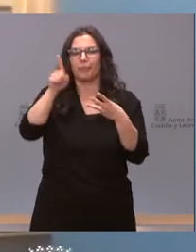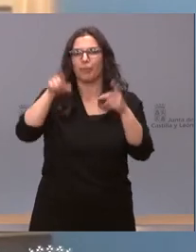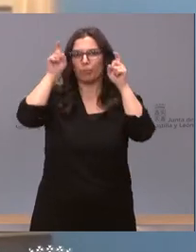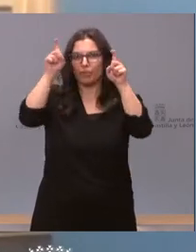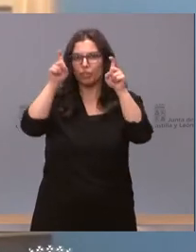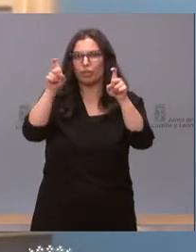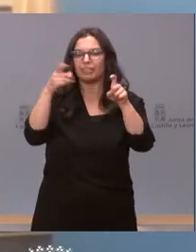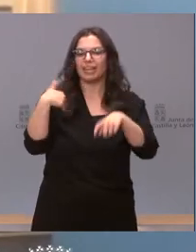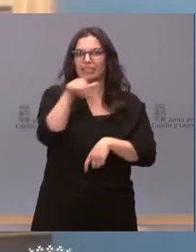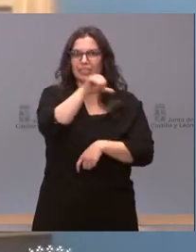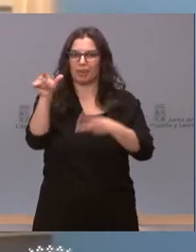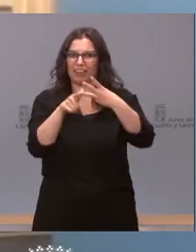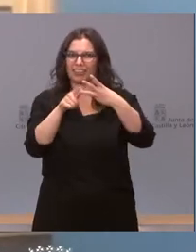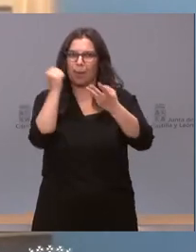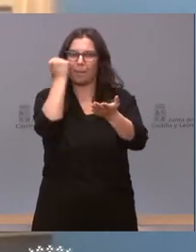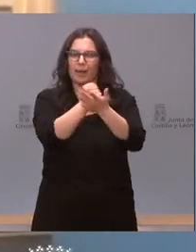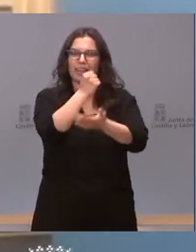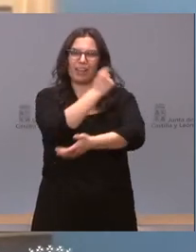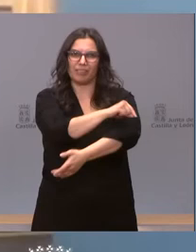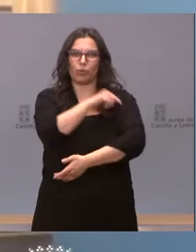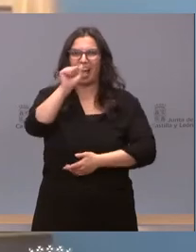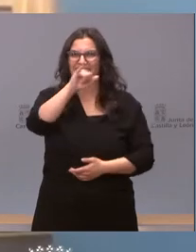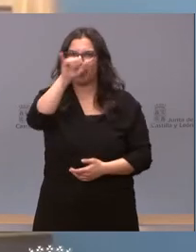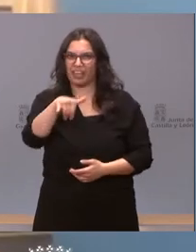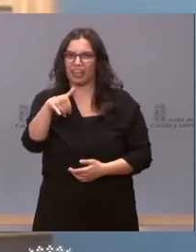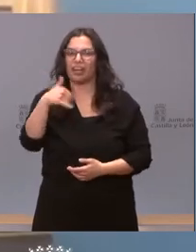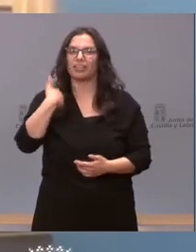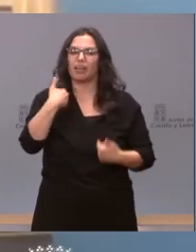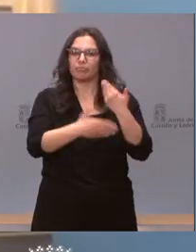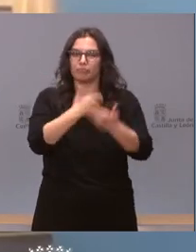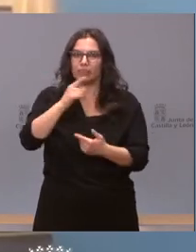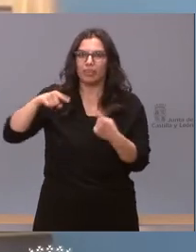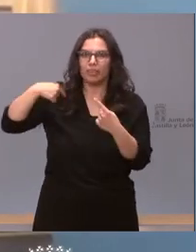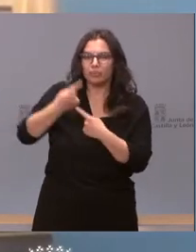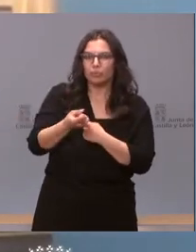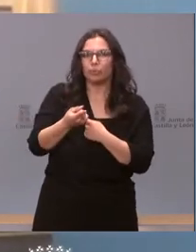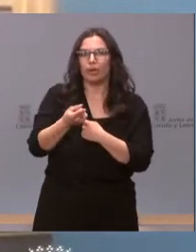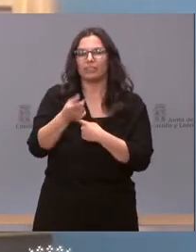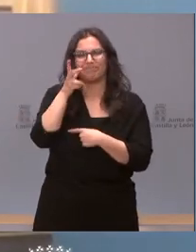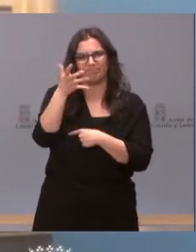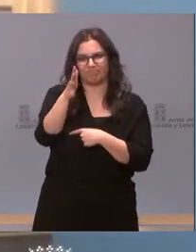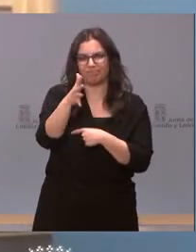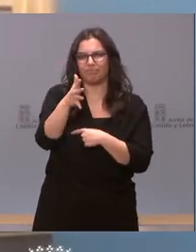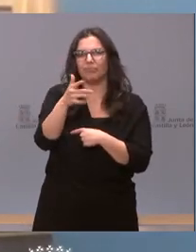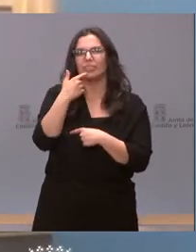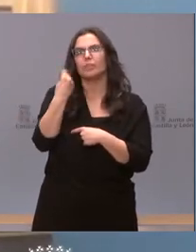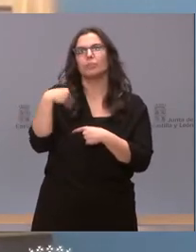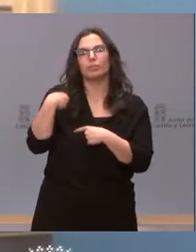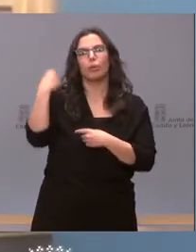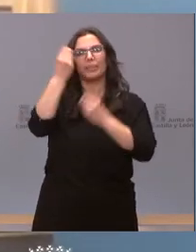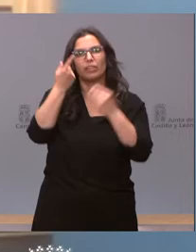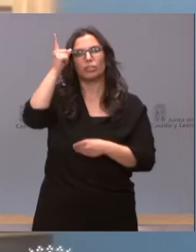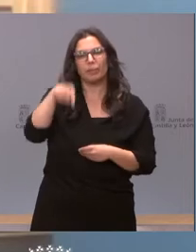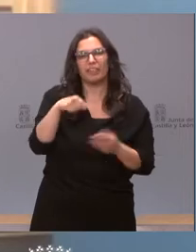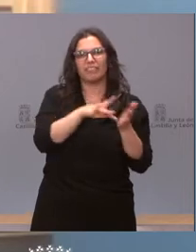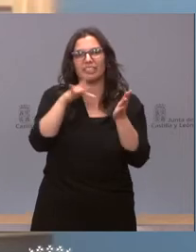semana. Recibirán la segunda dosis a finales de junio, justo con las fechas seleccionadas para los procesos de oposición. No sé si se plantean cambiar